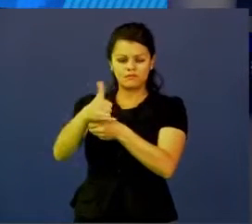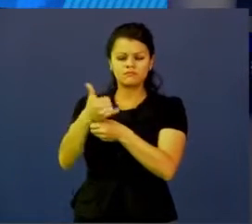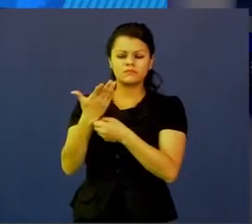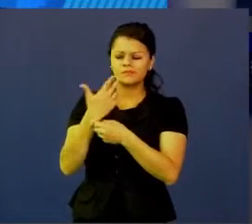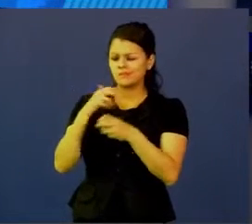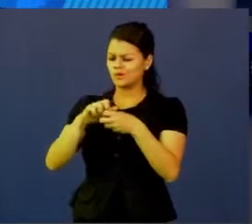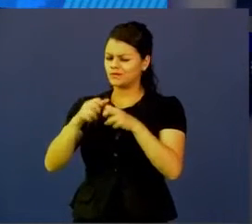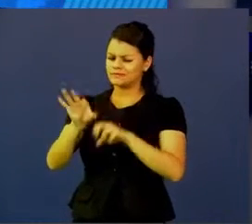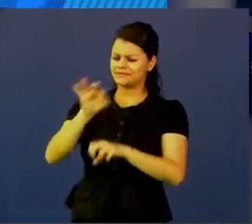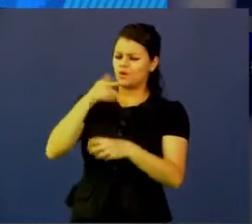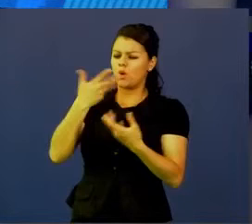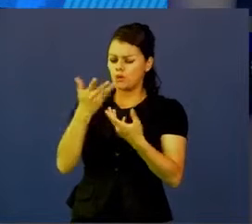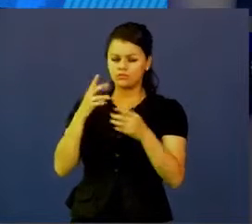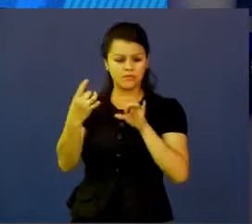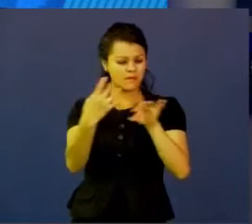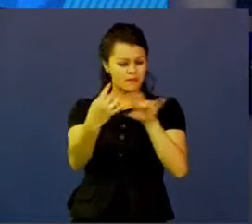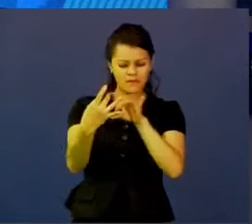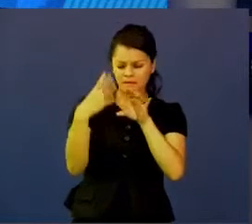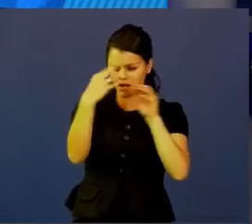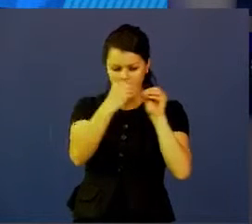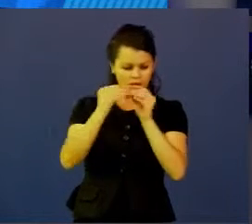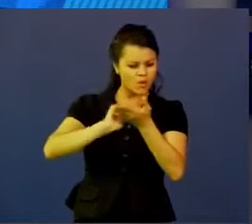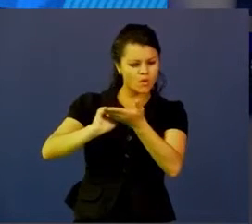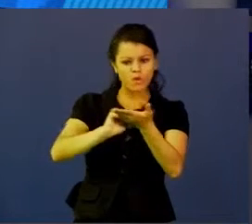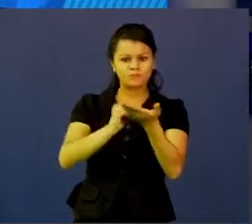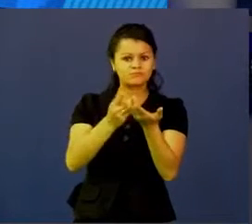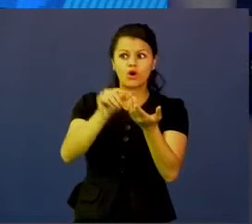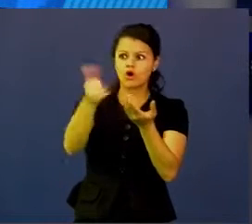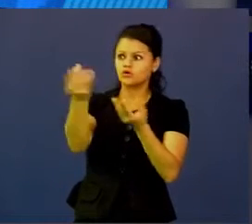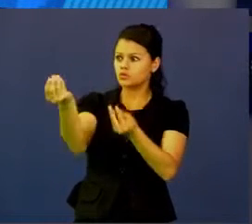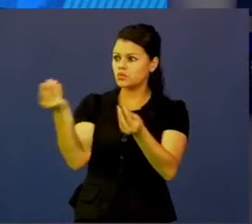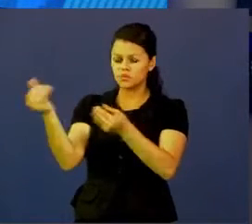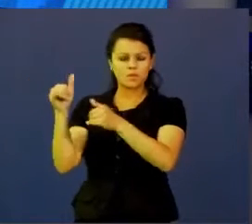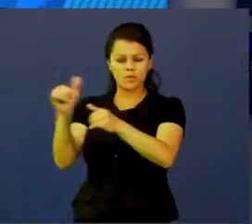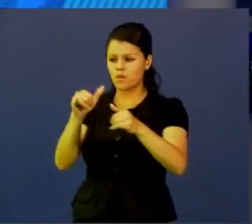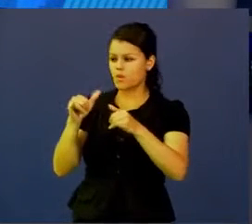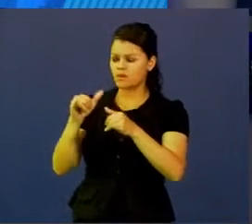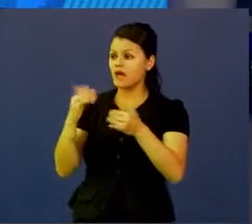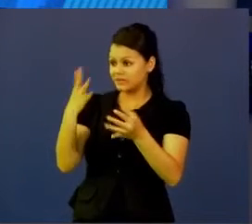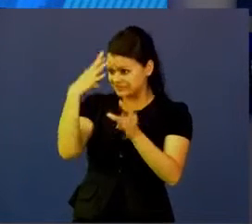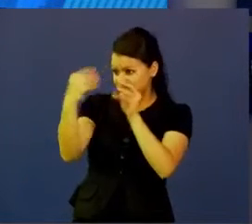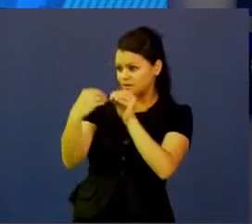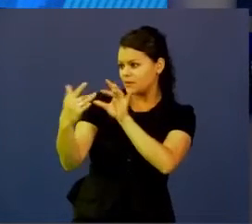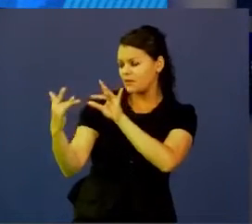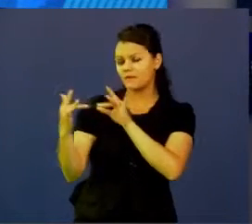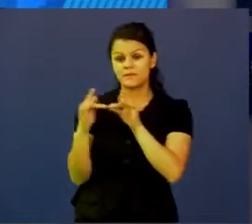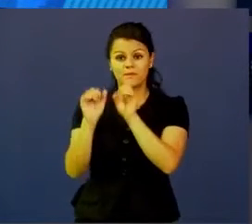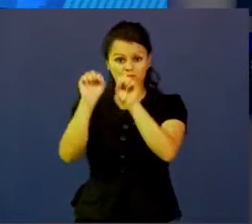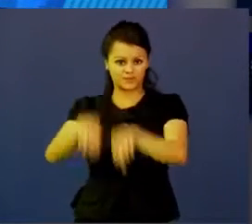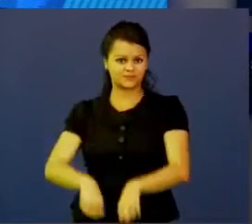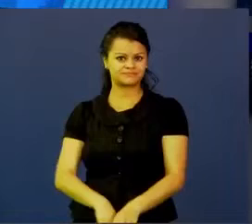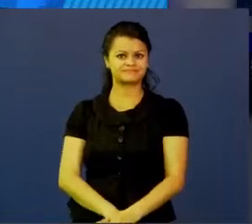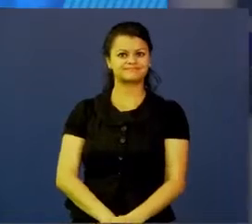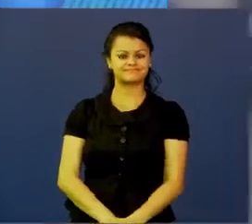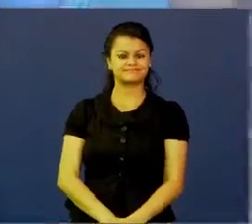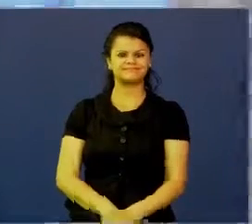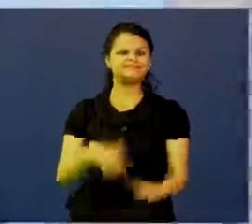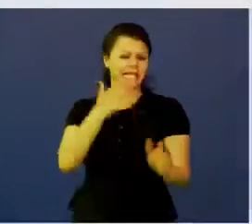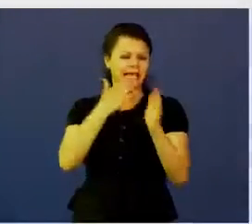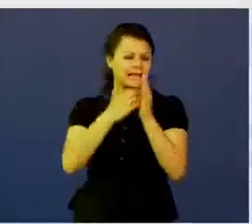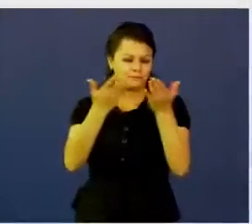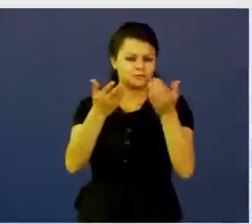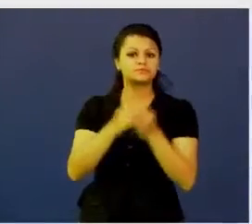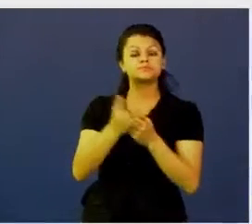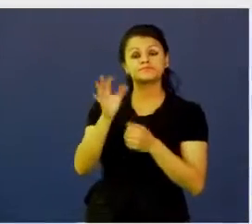están trabajando en lo mismo y se puede conectar y por eso nosotros creemos, bueno y este es un ejemplo, las abejitas están